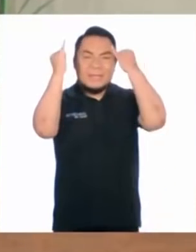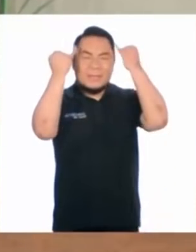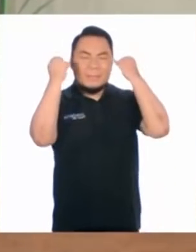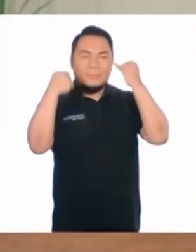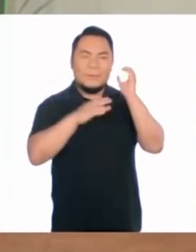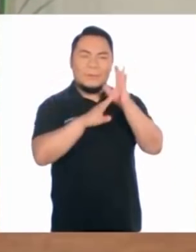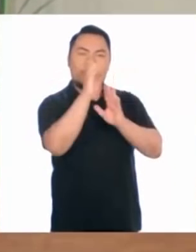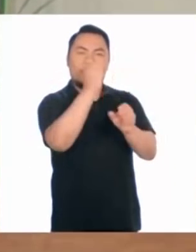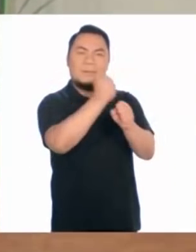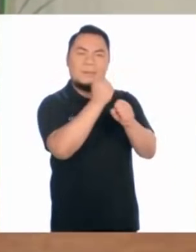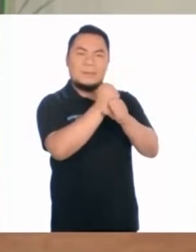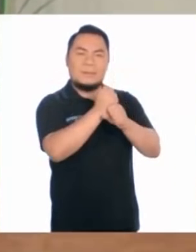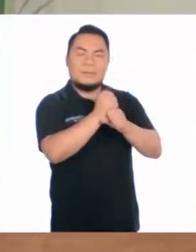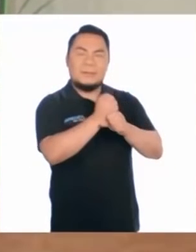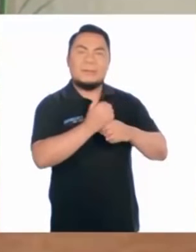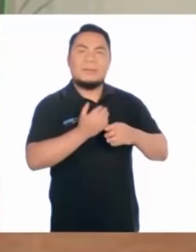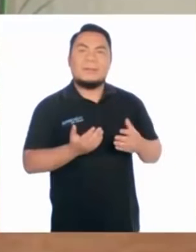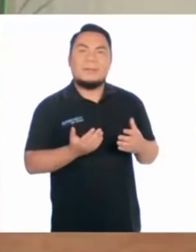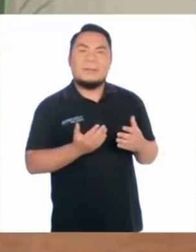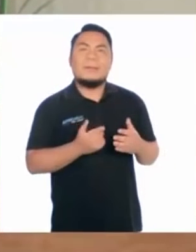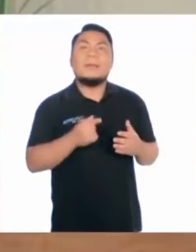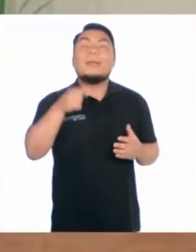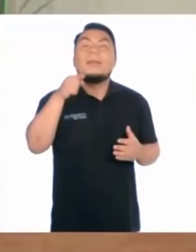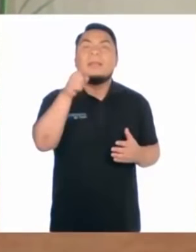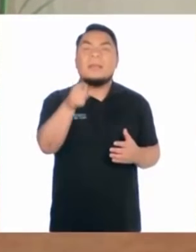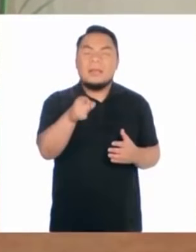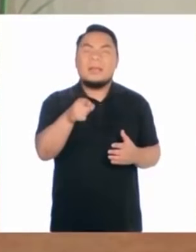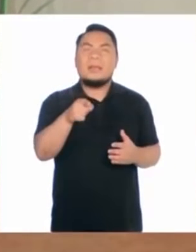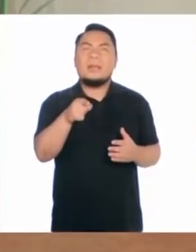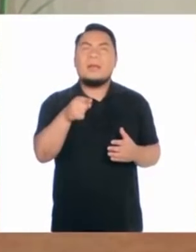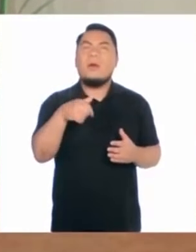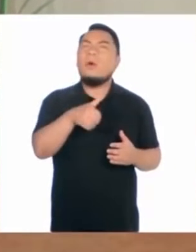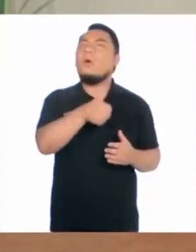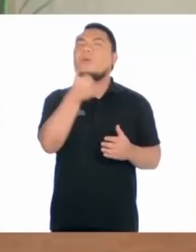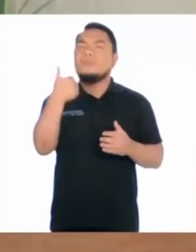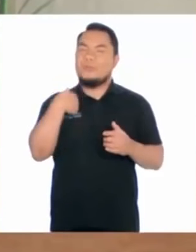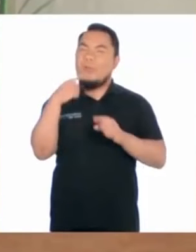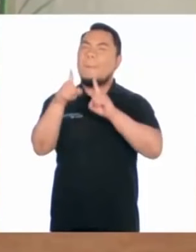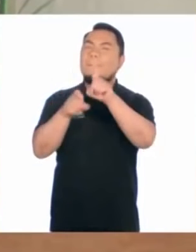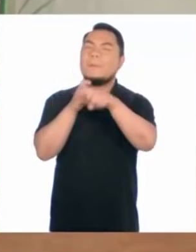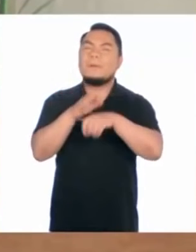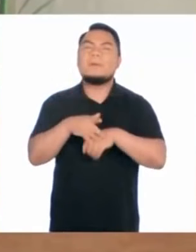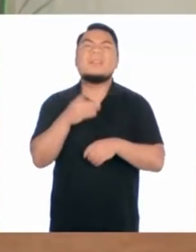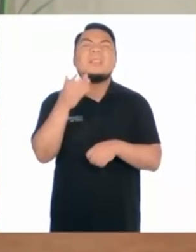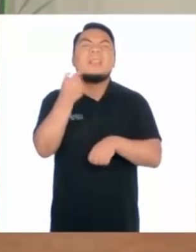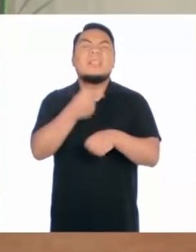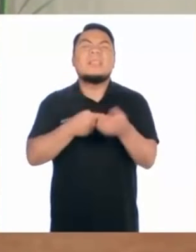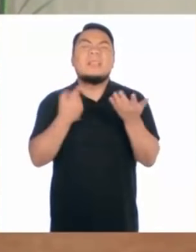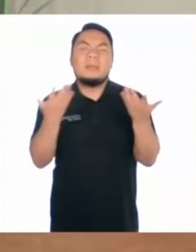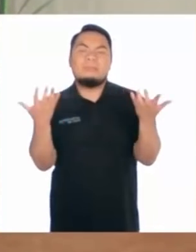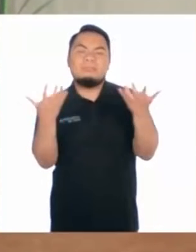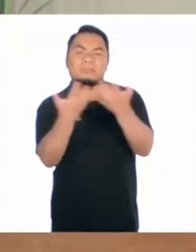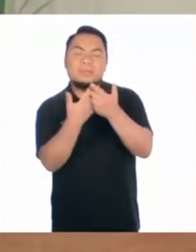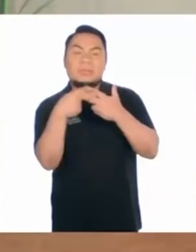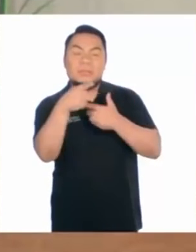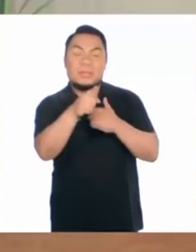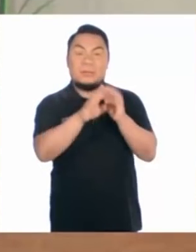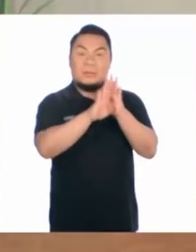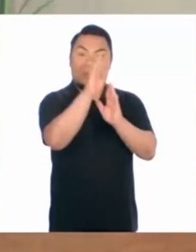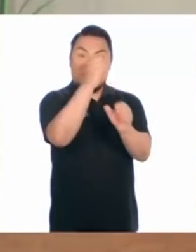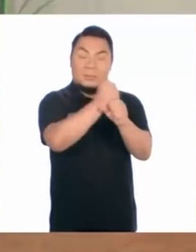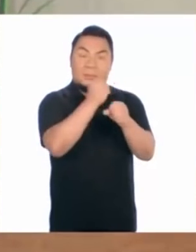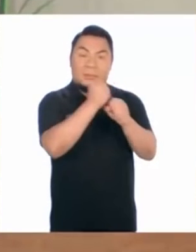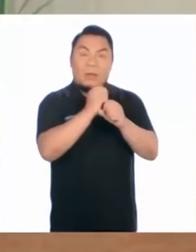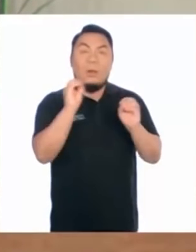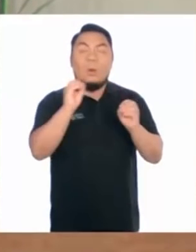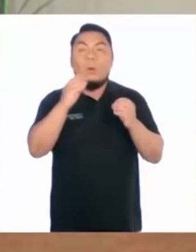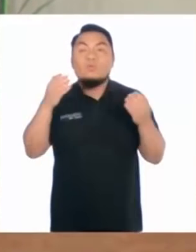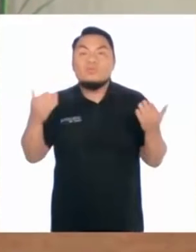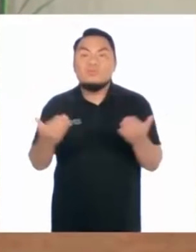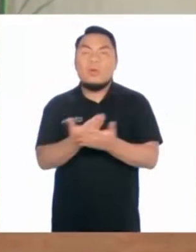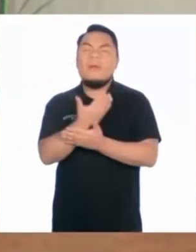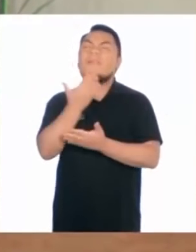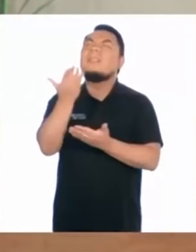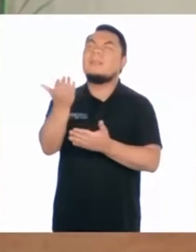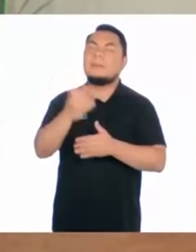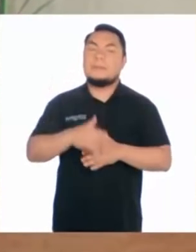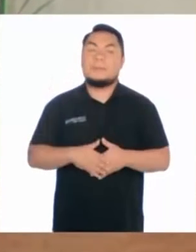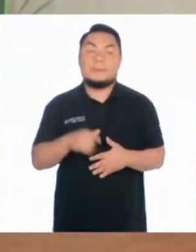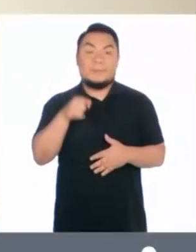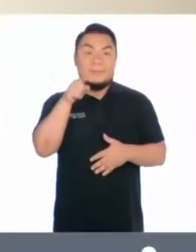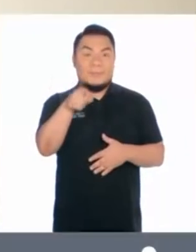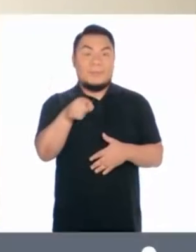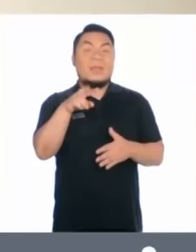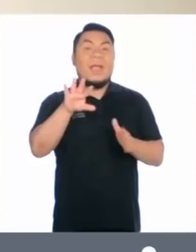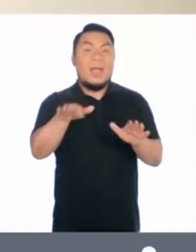en ideas para mi emprendimiento. Y eso me hace surgir una pregunta. ¿Qué relación existe entre el emprendimiento y la